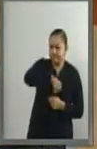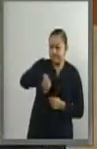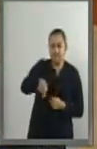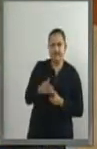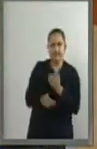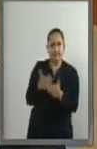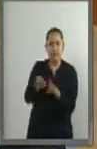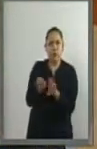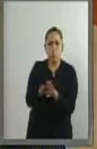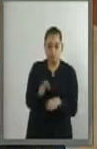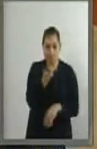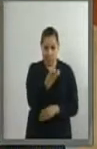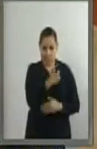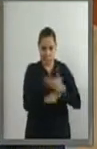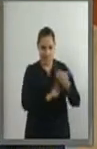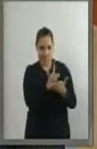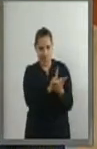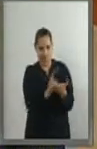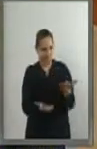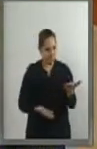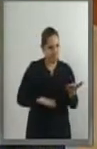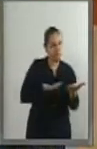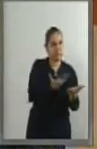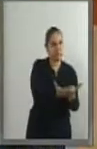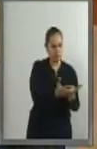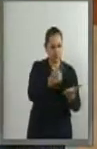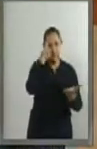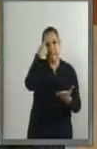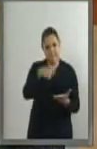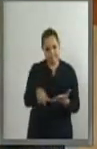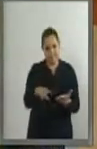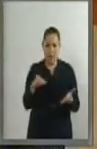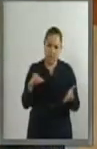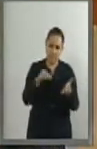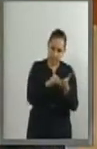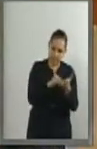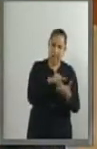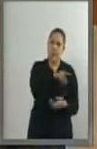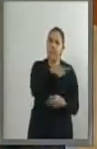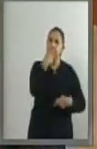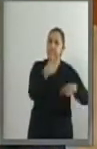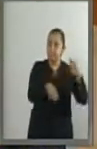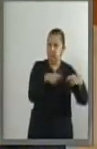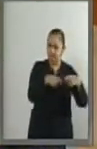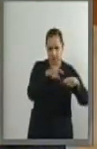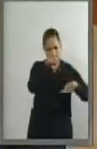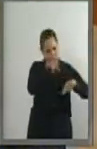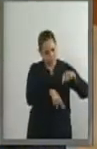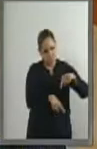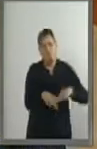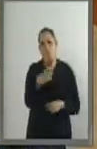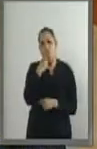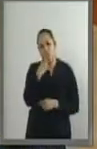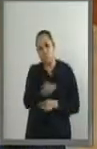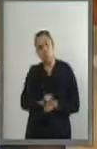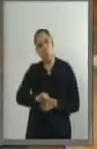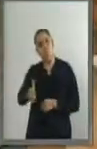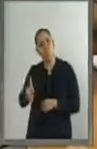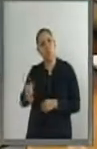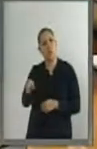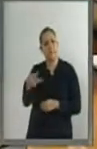la sustitución del uso de plásticos por materiales biodegradables